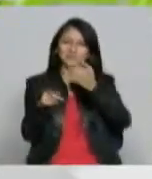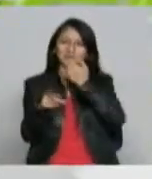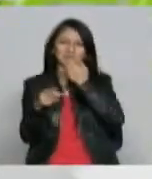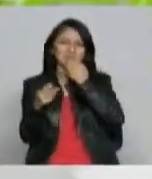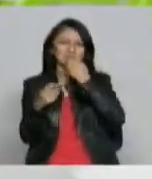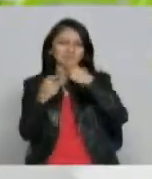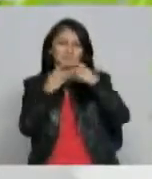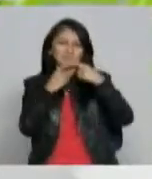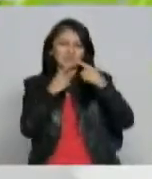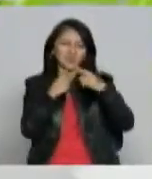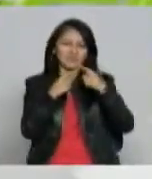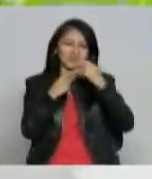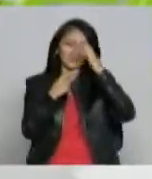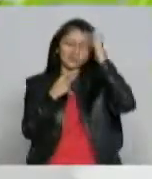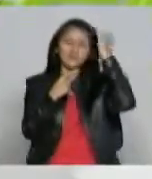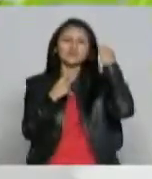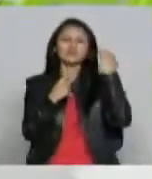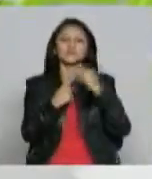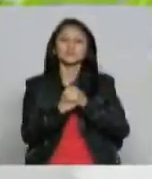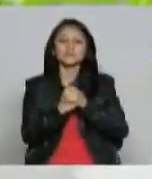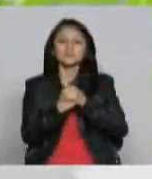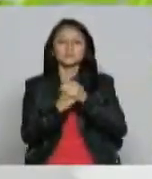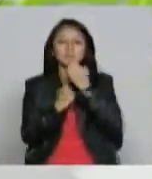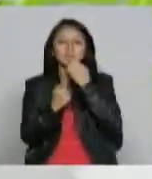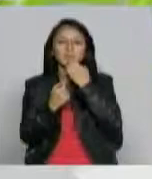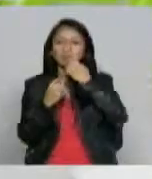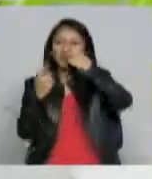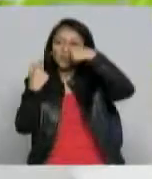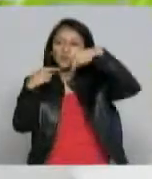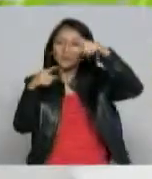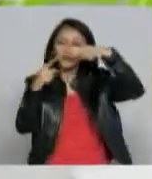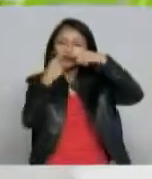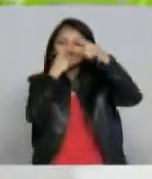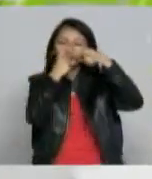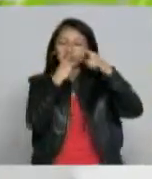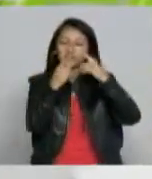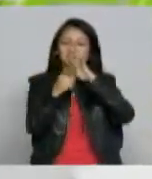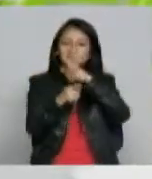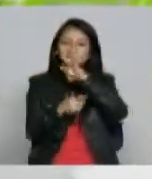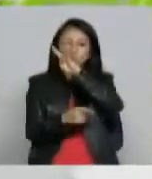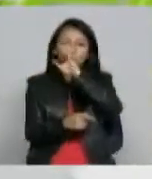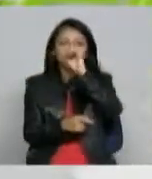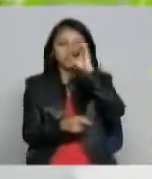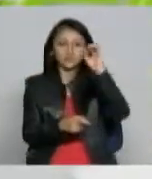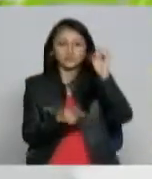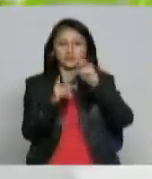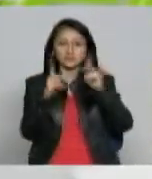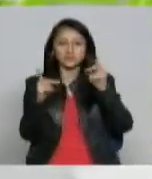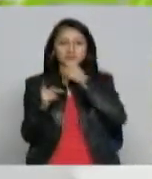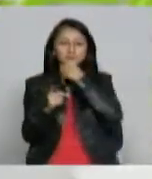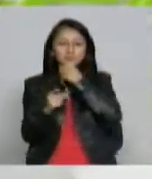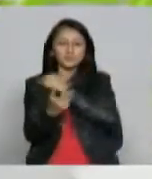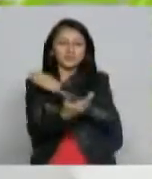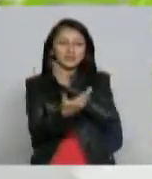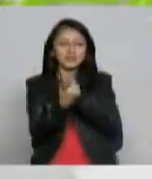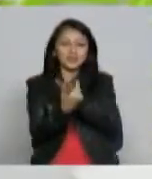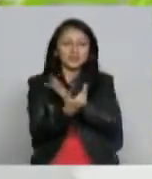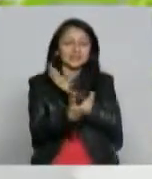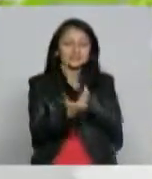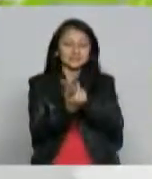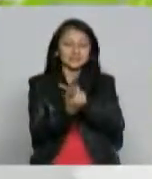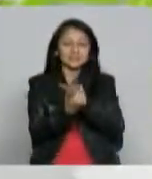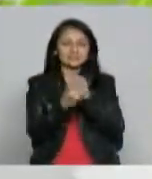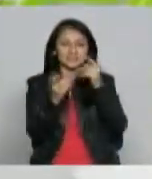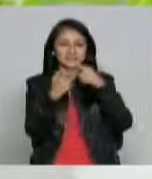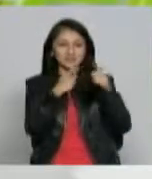que realiza por ejemplo FEDECOTER donde agrega más de 400 periodistas hemos asistido durante tres años consecutivos